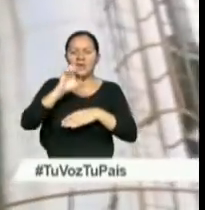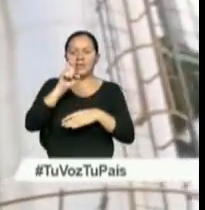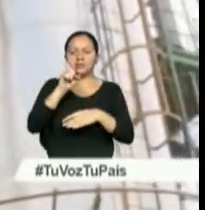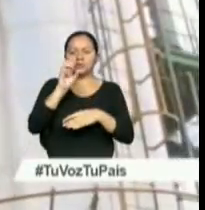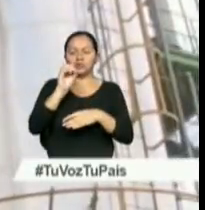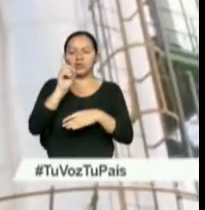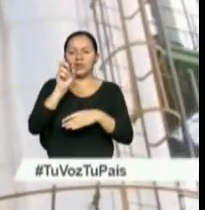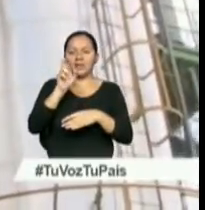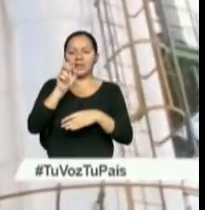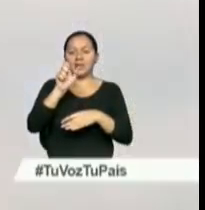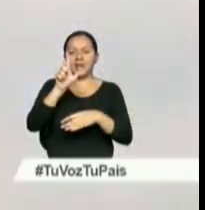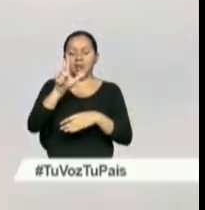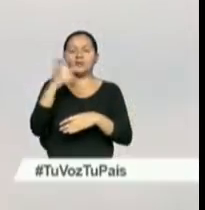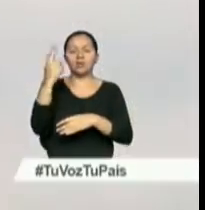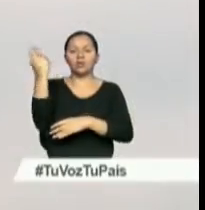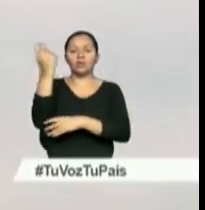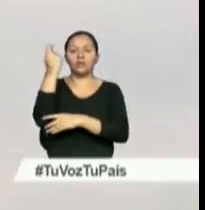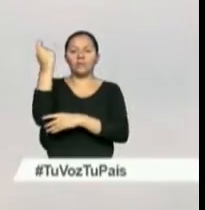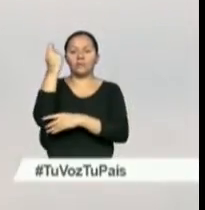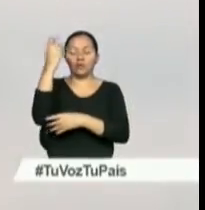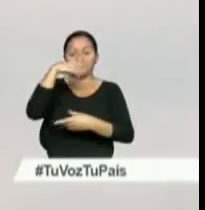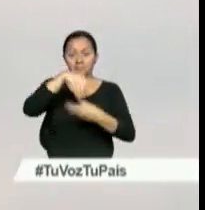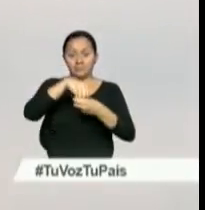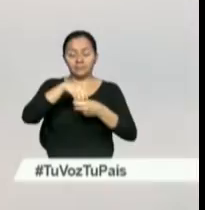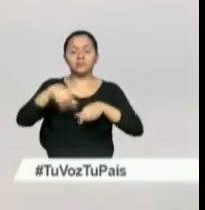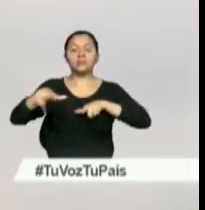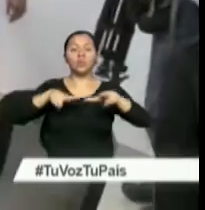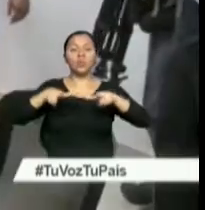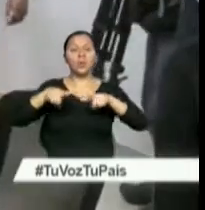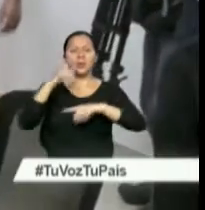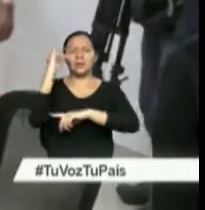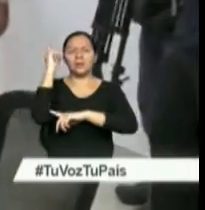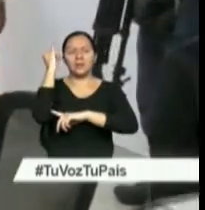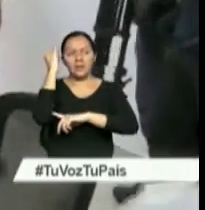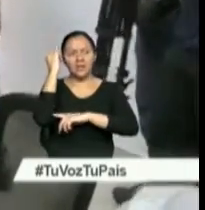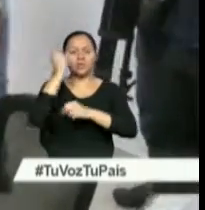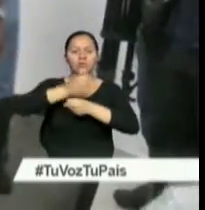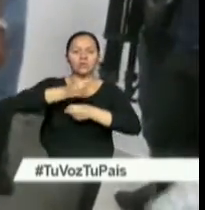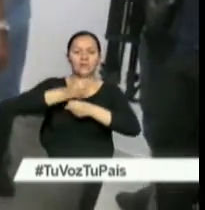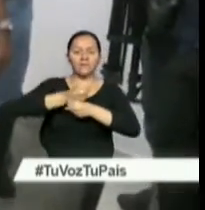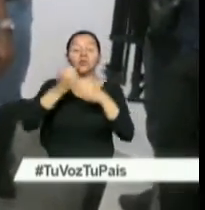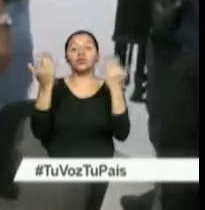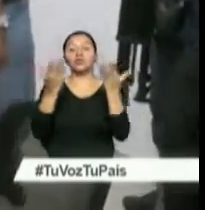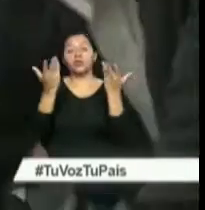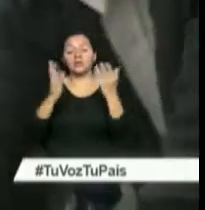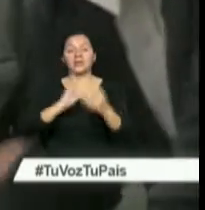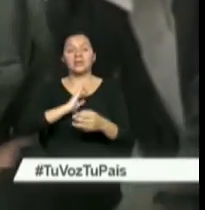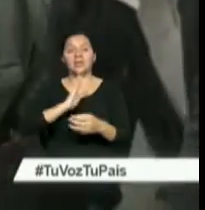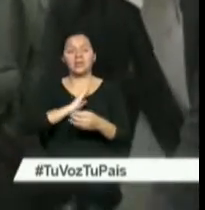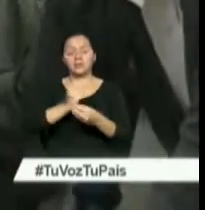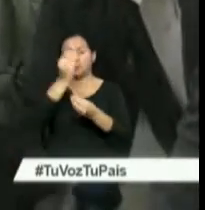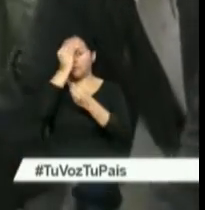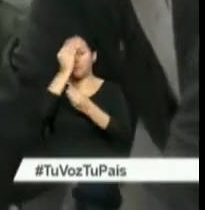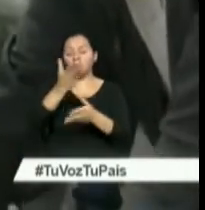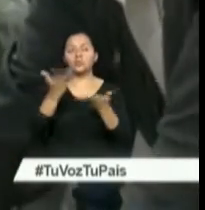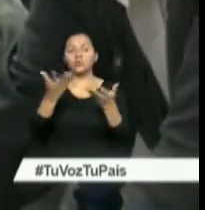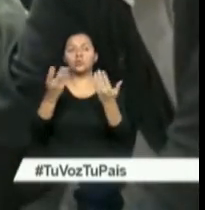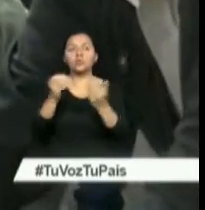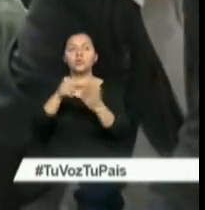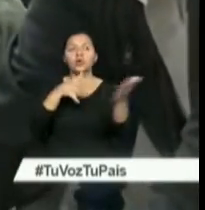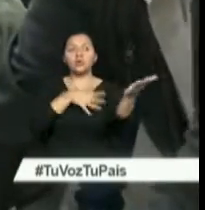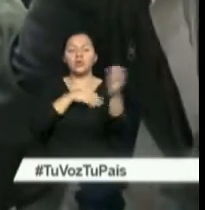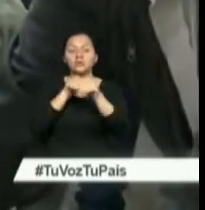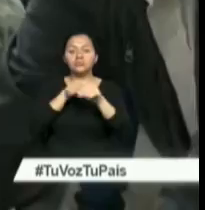ubicada en el Cantón El Triunfo. En este lugar, los ingenieros, operadores y personal técnico dieron a conocer el proyecto de